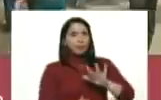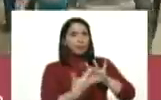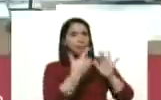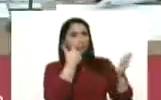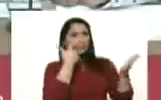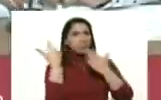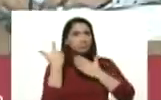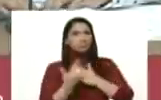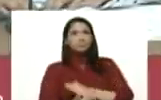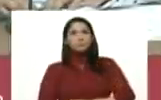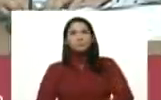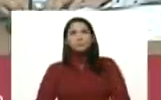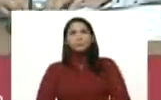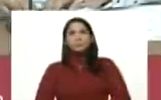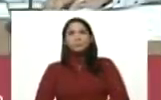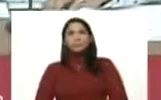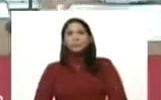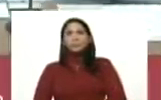pase.